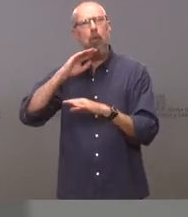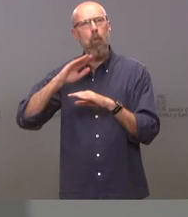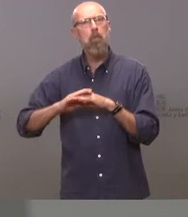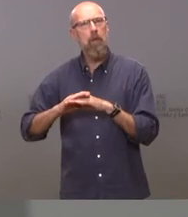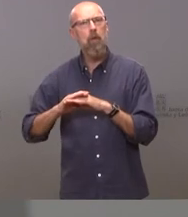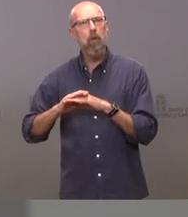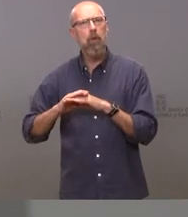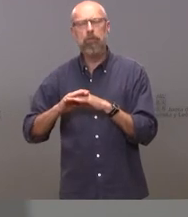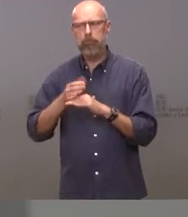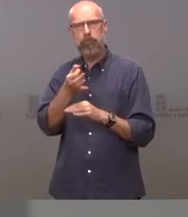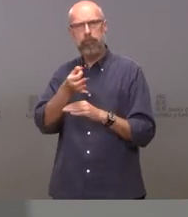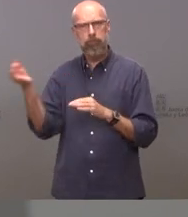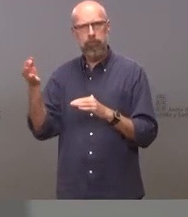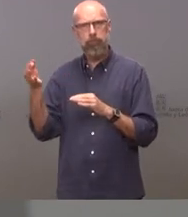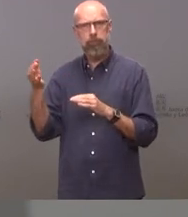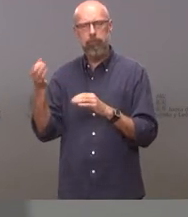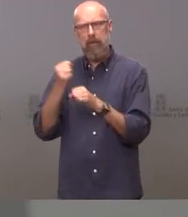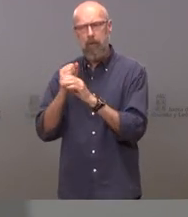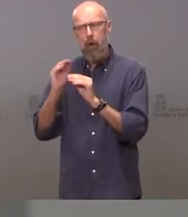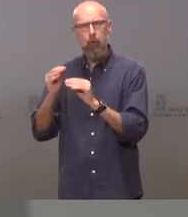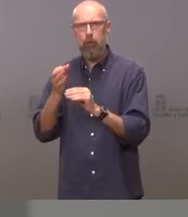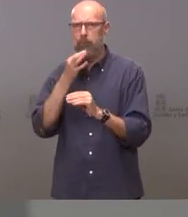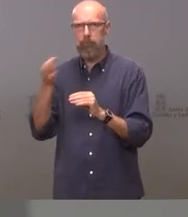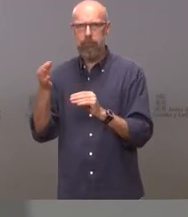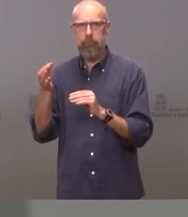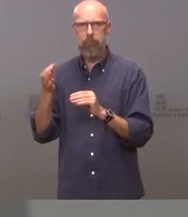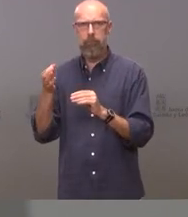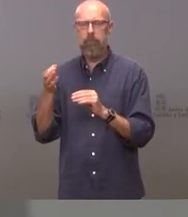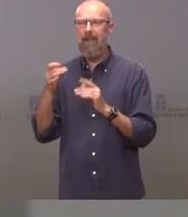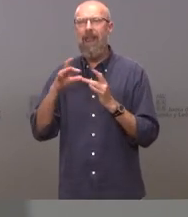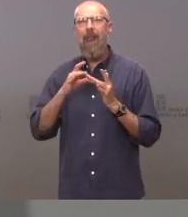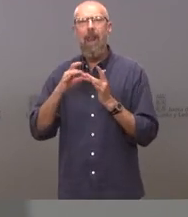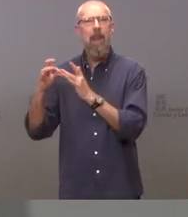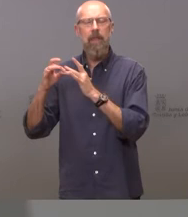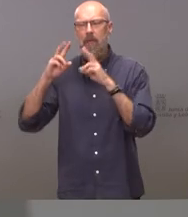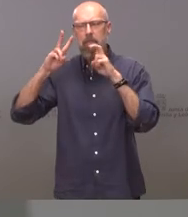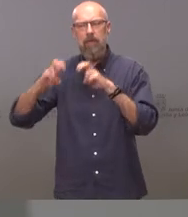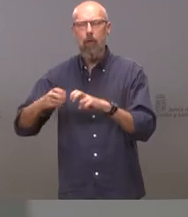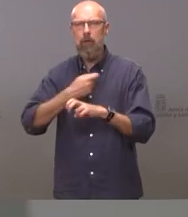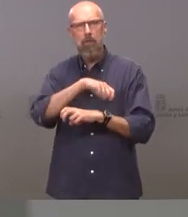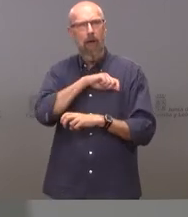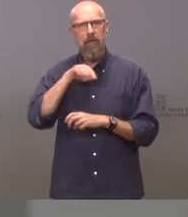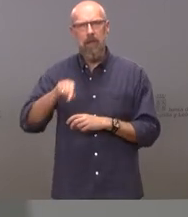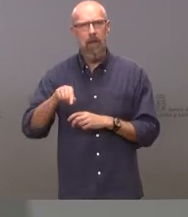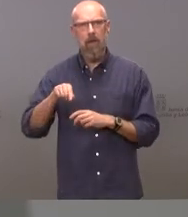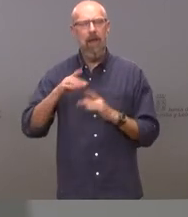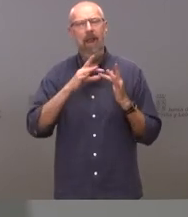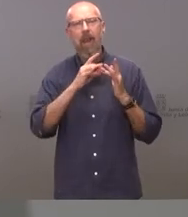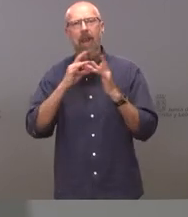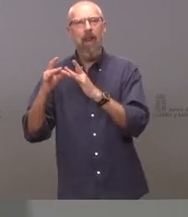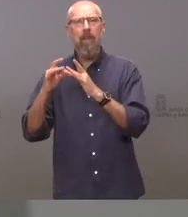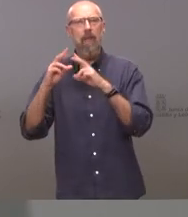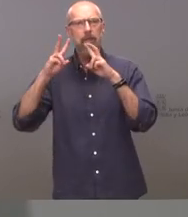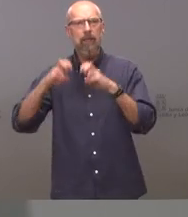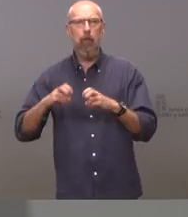con excelencia sus obligaciones es líder en investigación en España es líder en investigación en